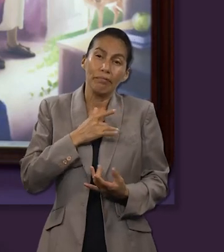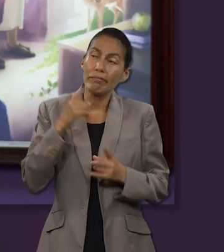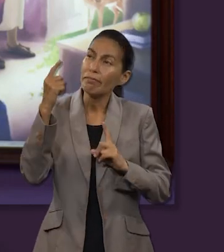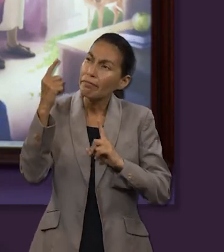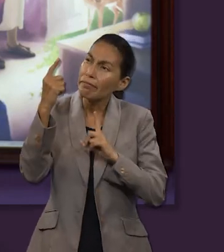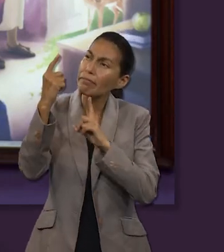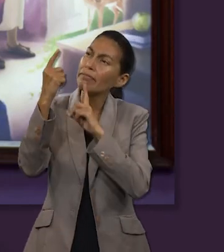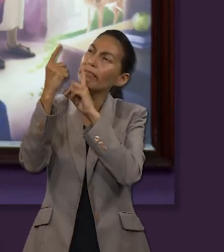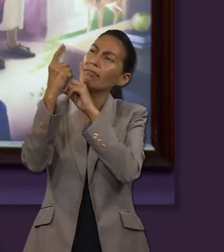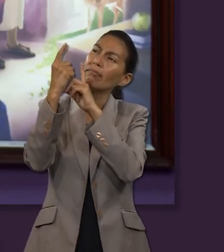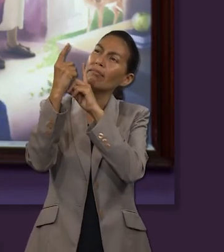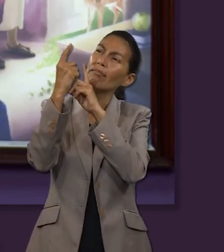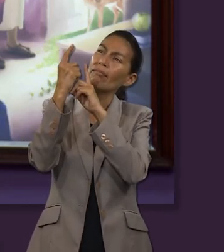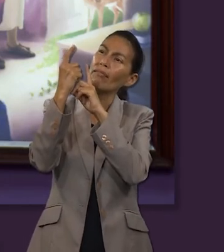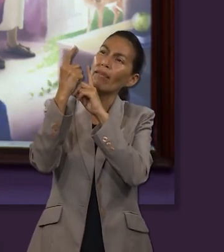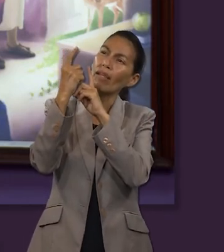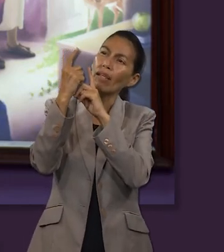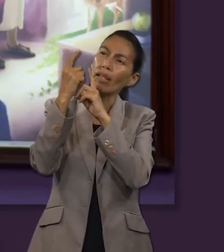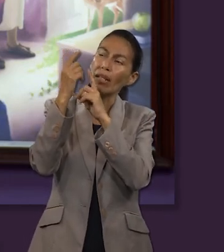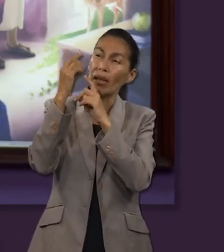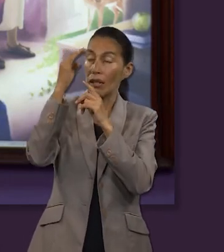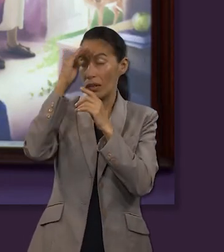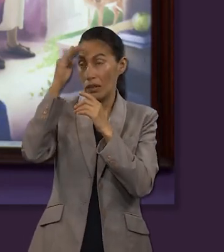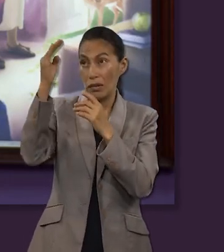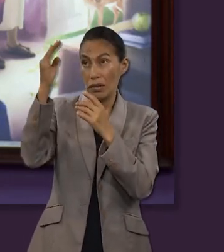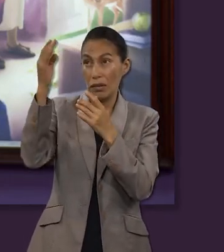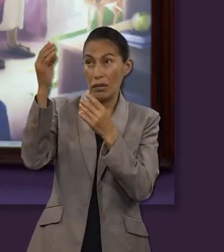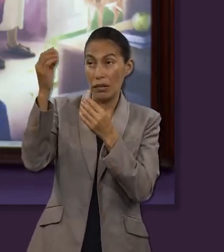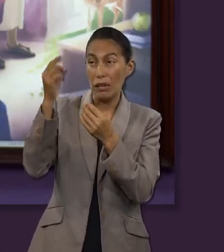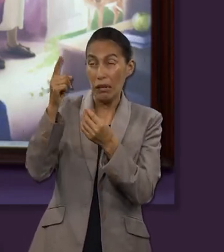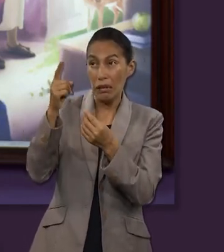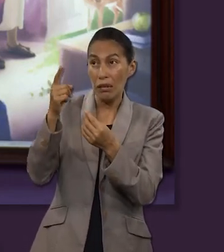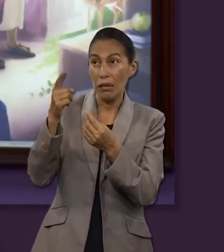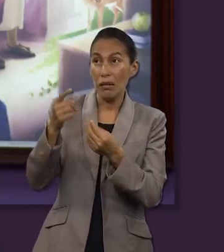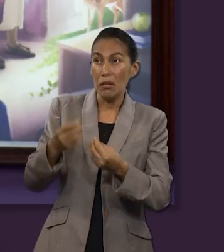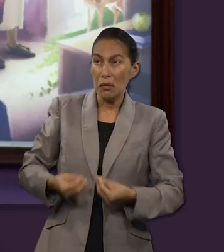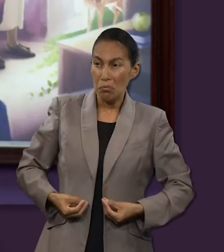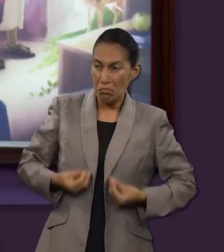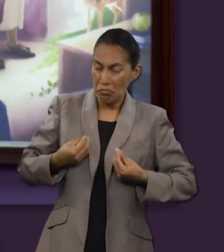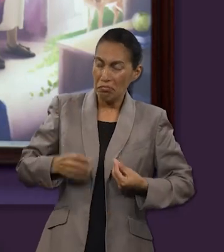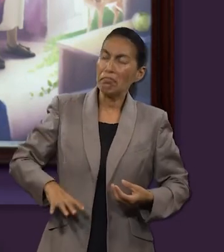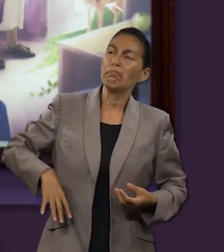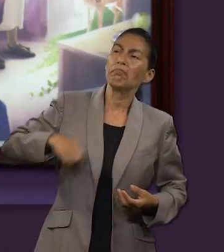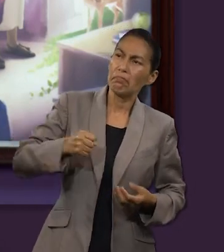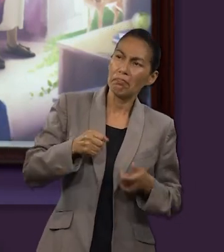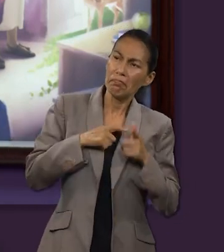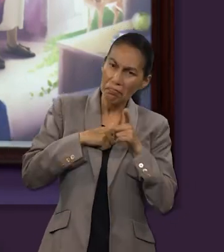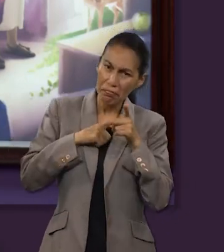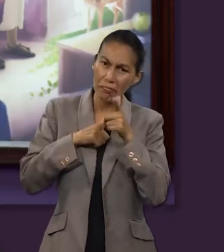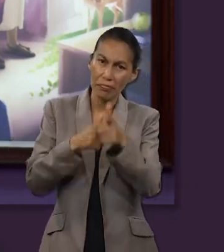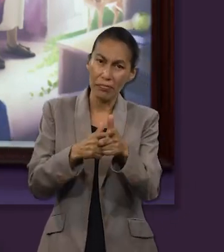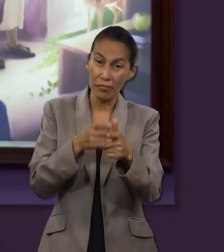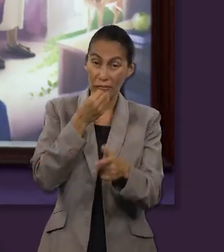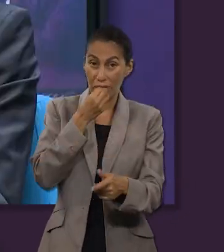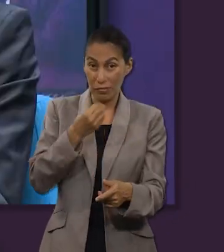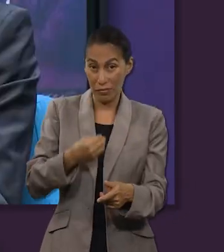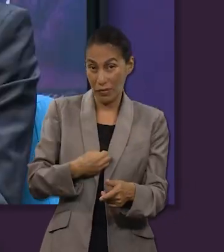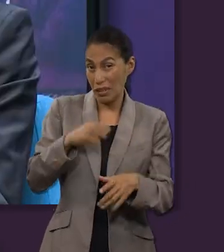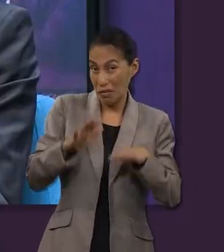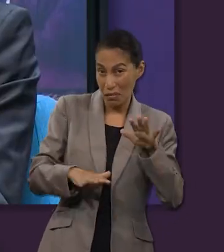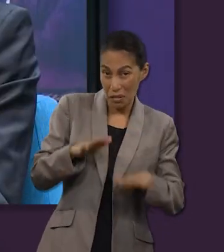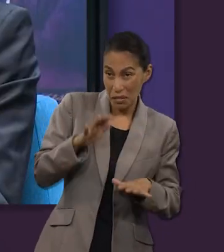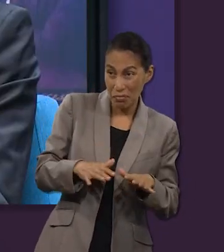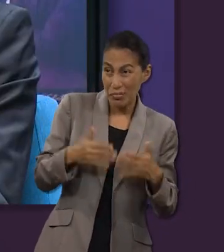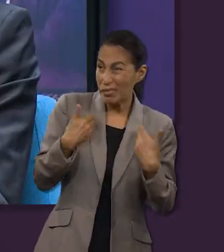ir a la Cruz y encontrar en el Señor el aliento para seguir aunque no